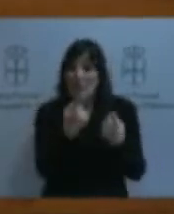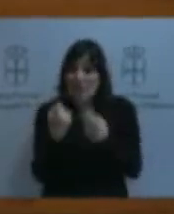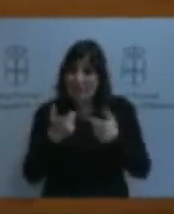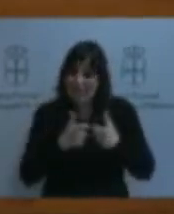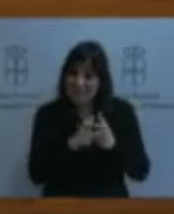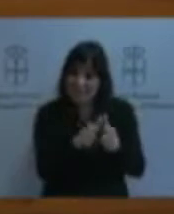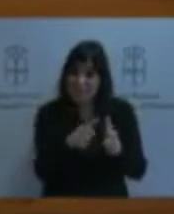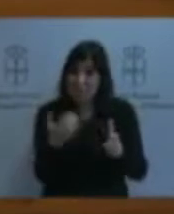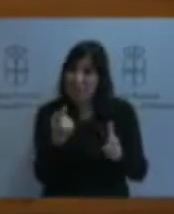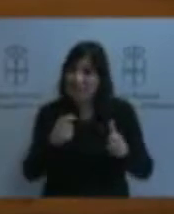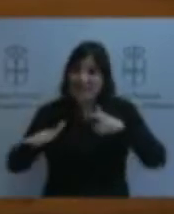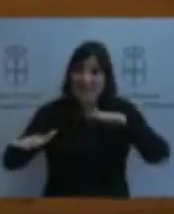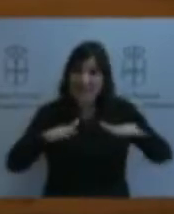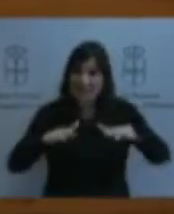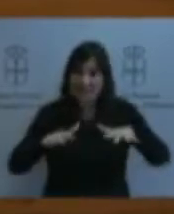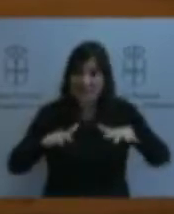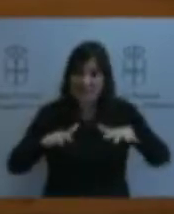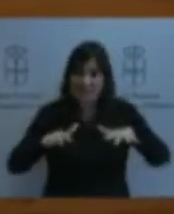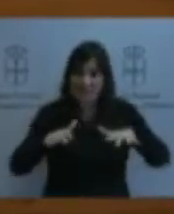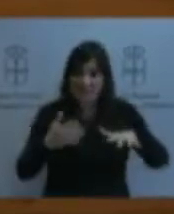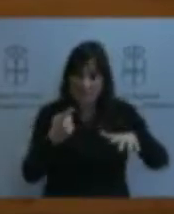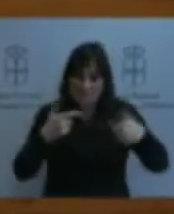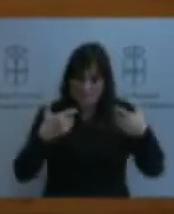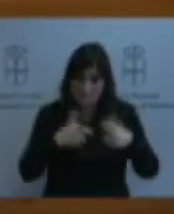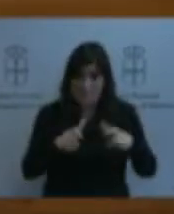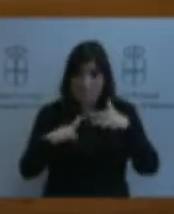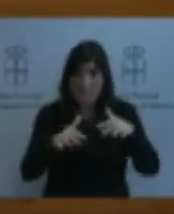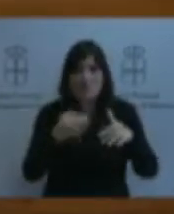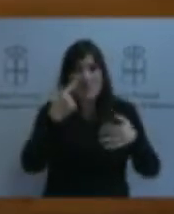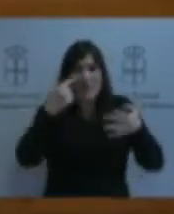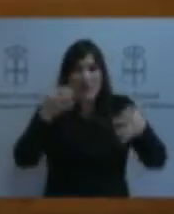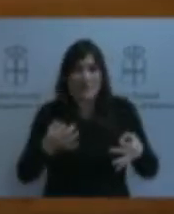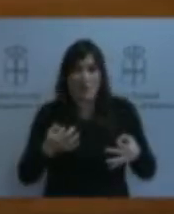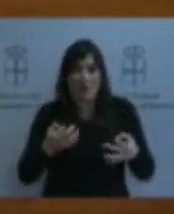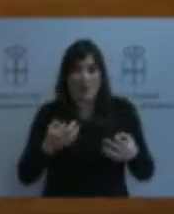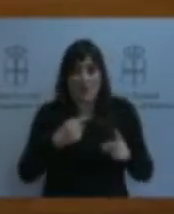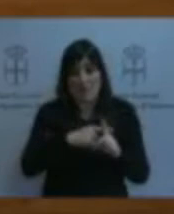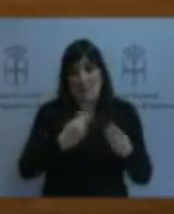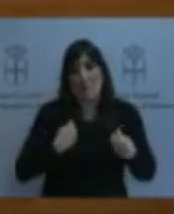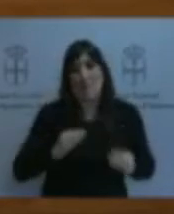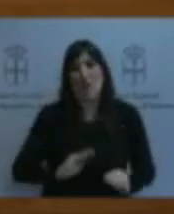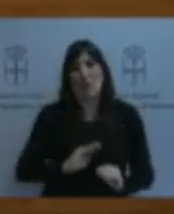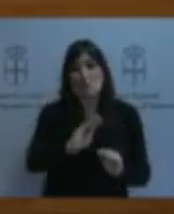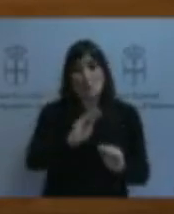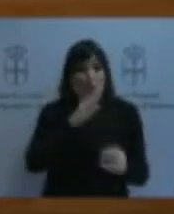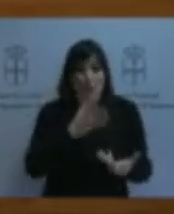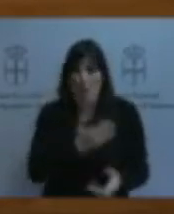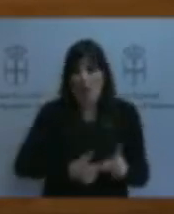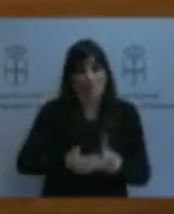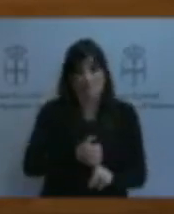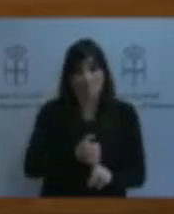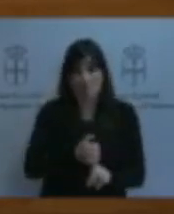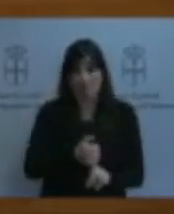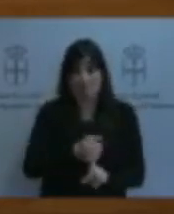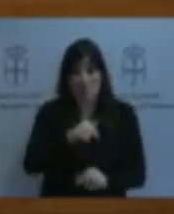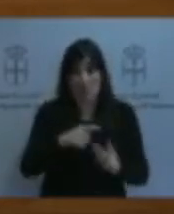y asegurarles un nivel de vida que no se tiene actualmente en esta comunidad. Deben ser escuchadas las